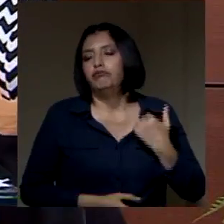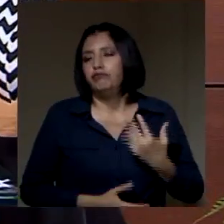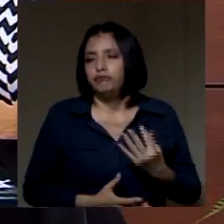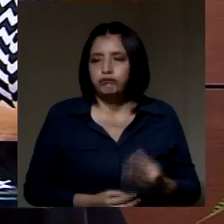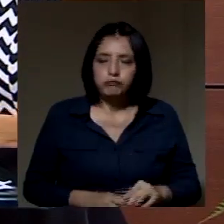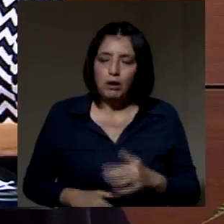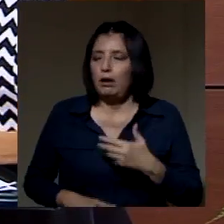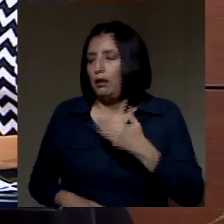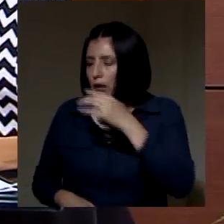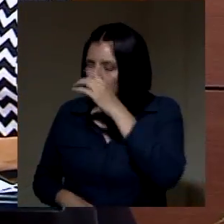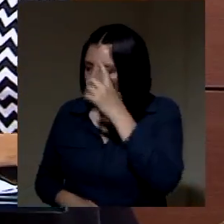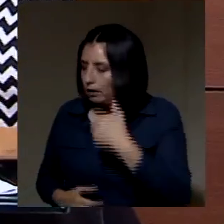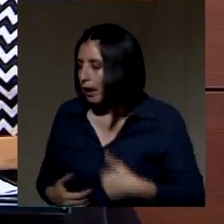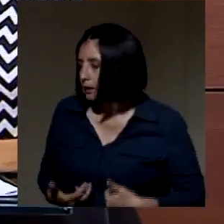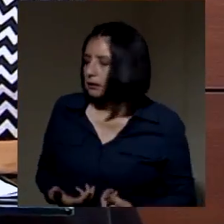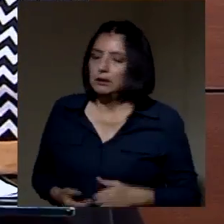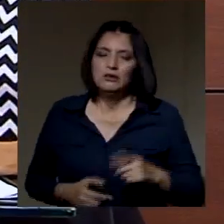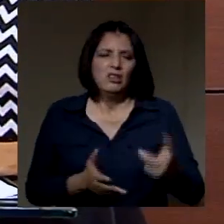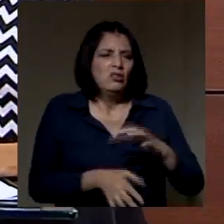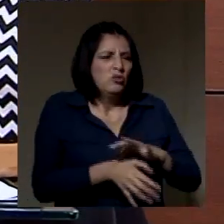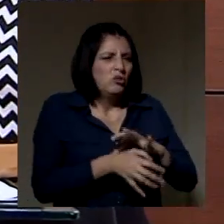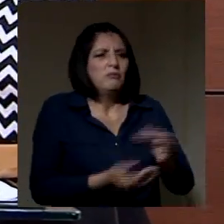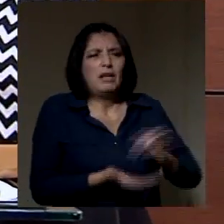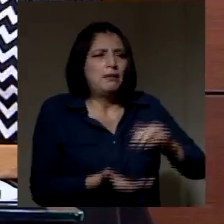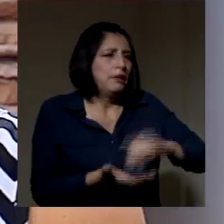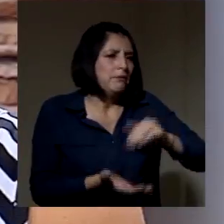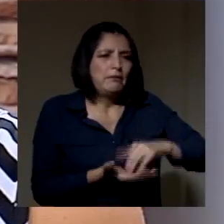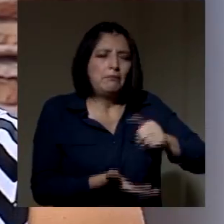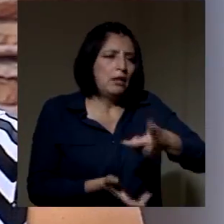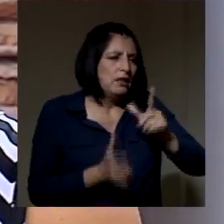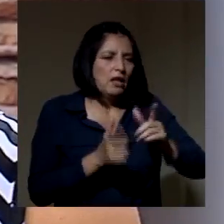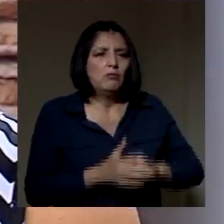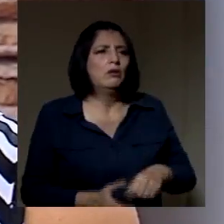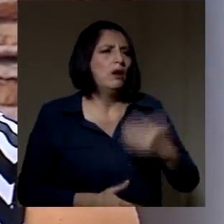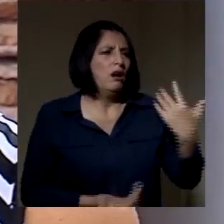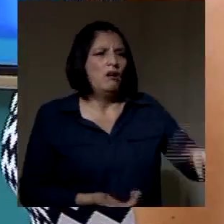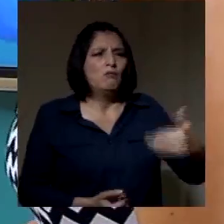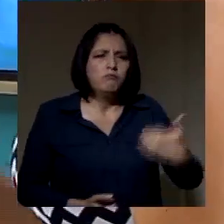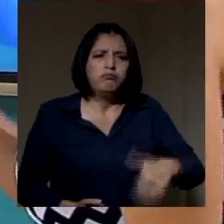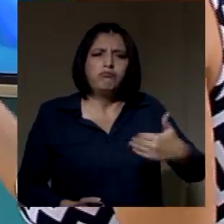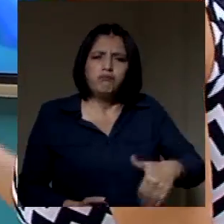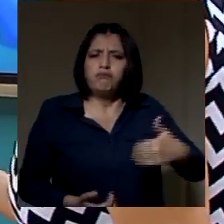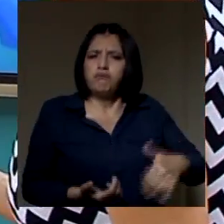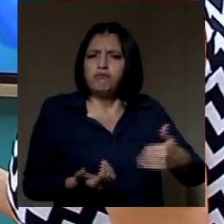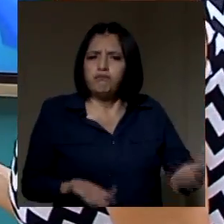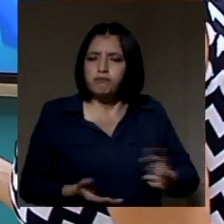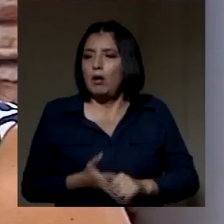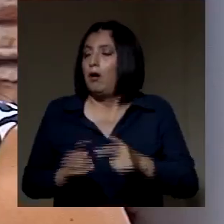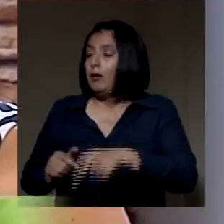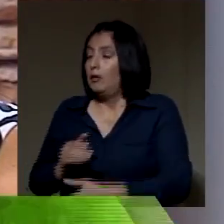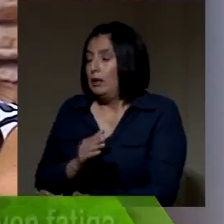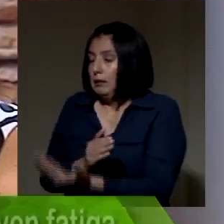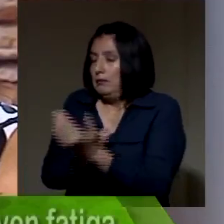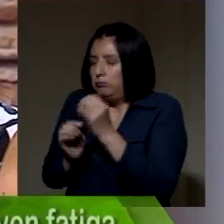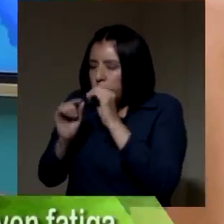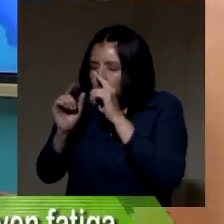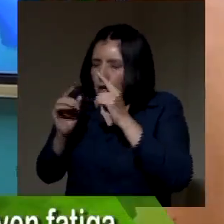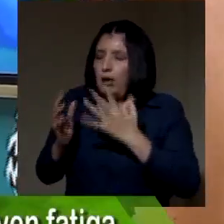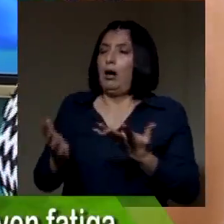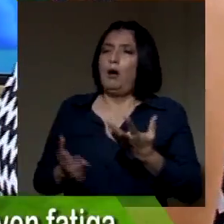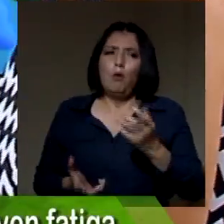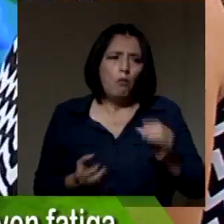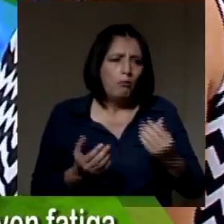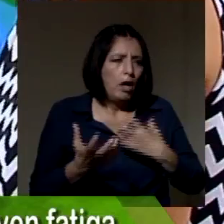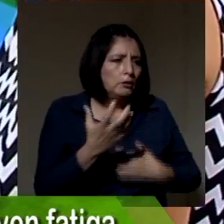Fatiga, ¿no, doctor? Fatiga. Doctor, quiero más agua. Voy al baño a cada rato. En la madrugada, cuando estamos durmiendo. Así es. Un